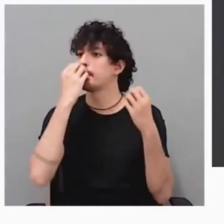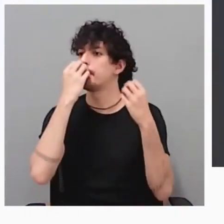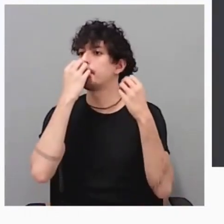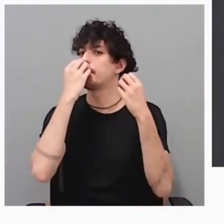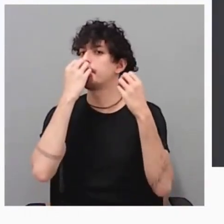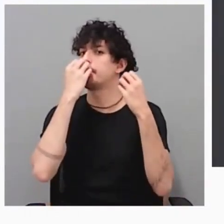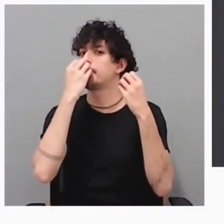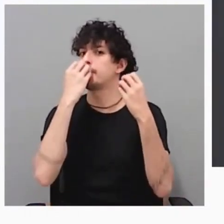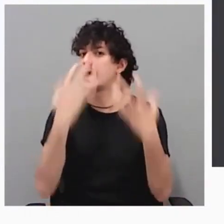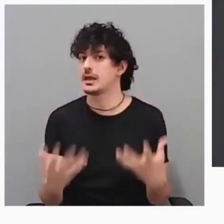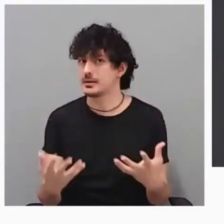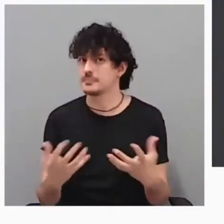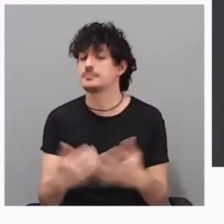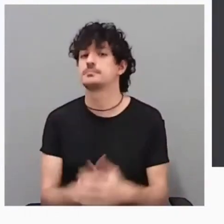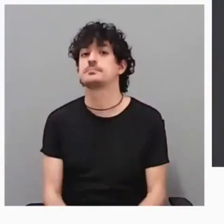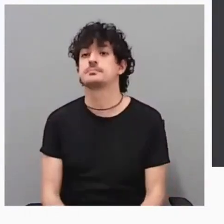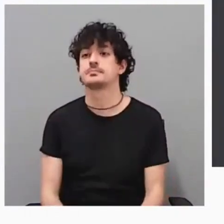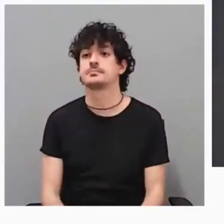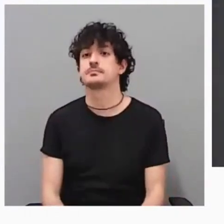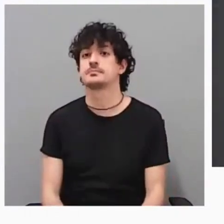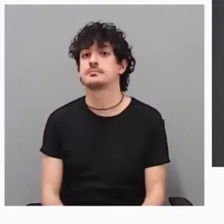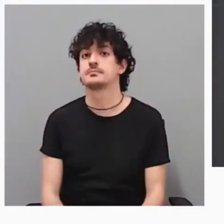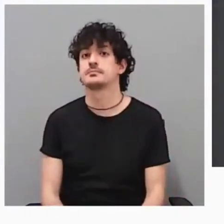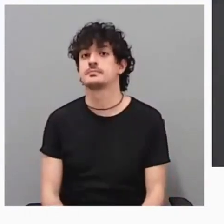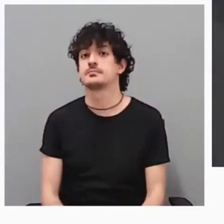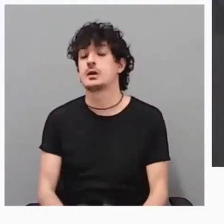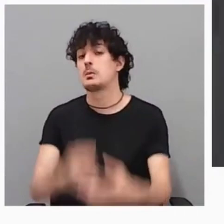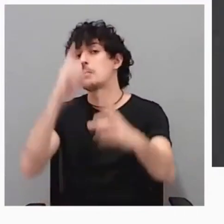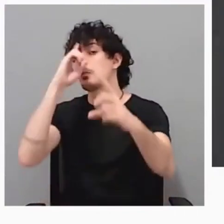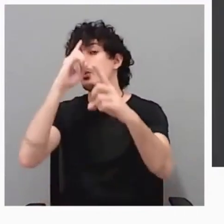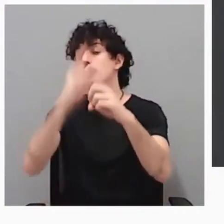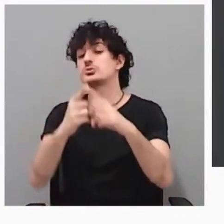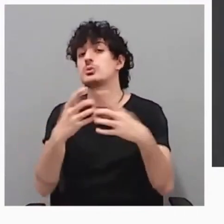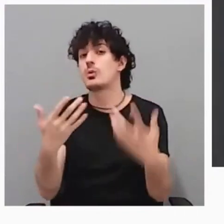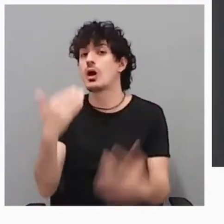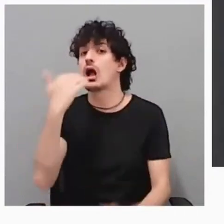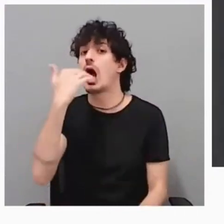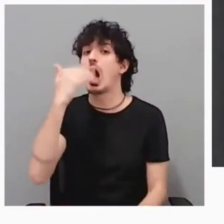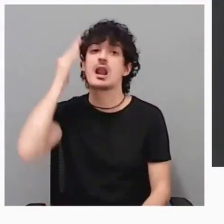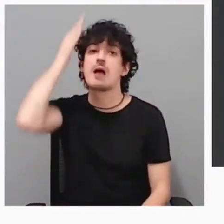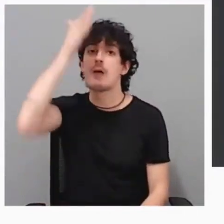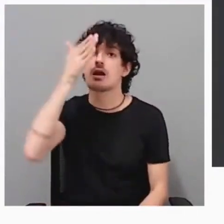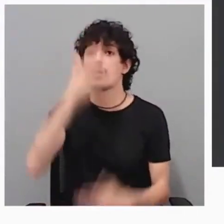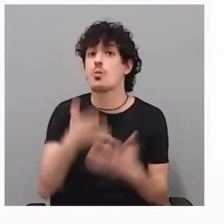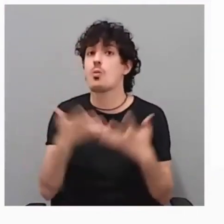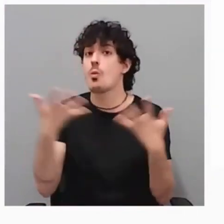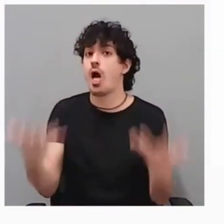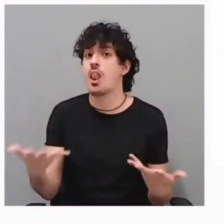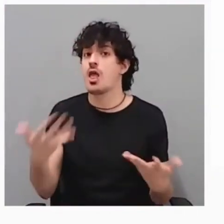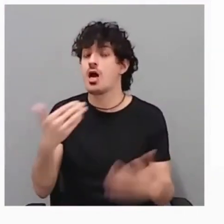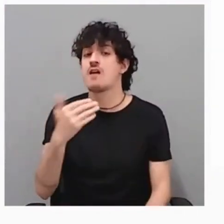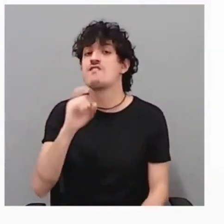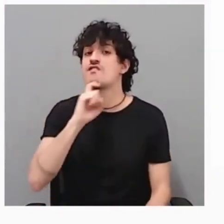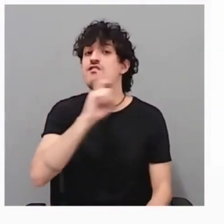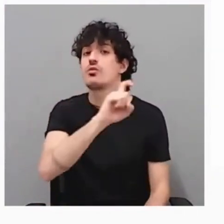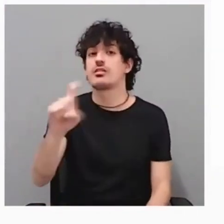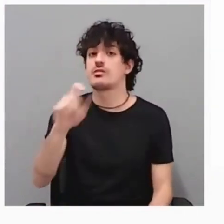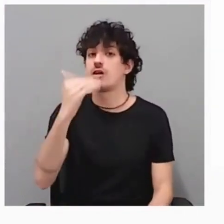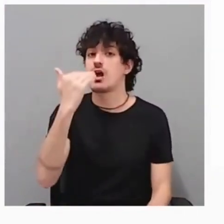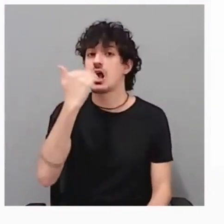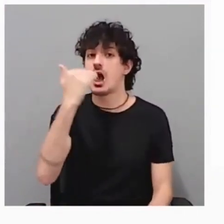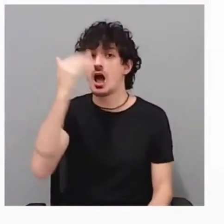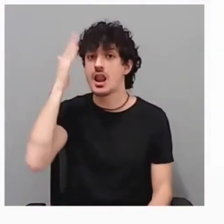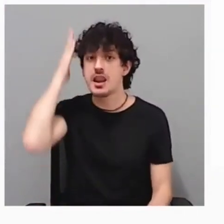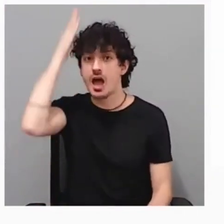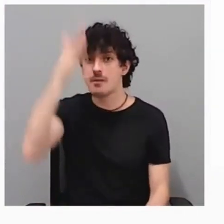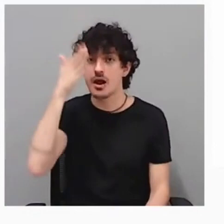¿Y cuál es el propósito en Fundación Caja Navarra? Nosotros en Fundación Caja Navarra heredamos la